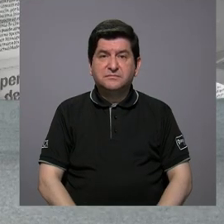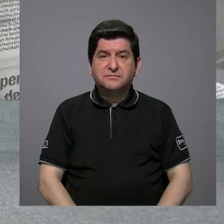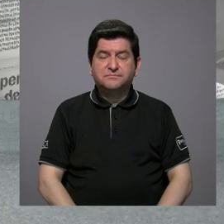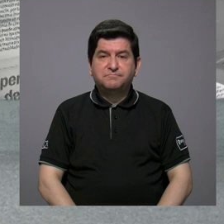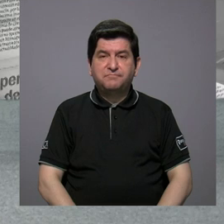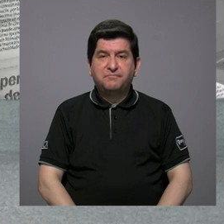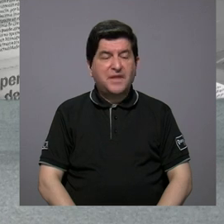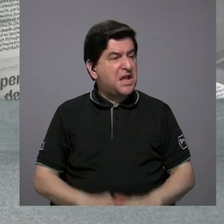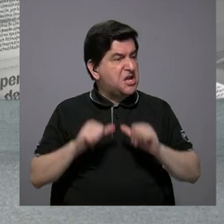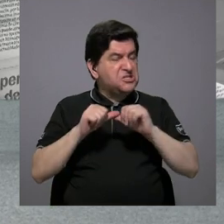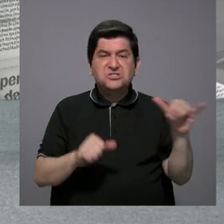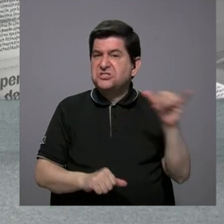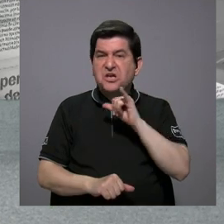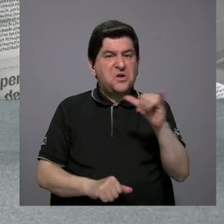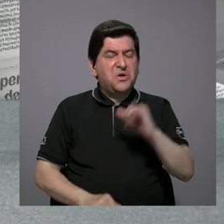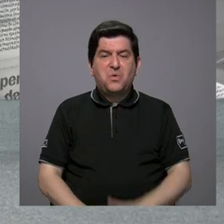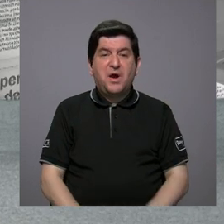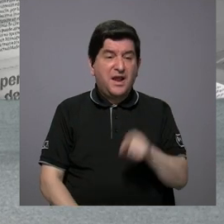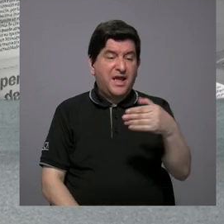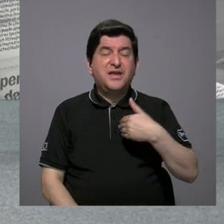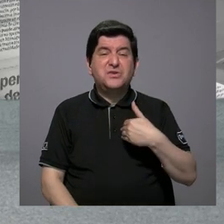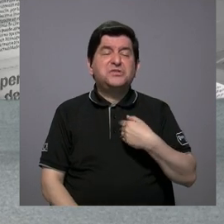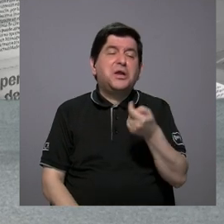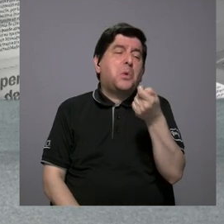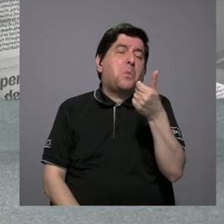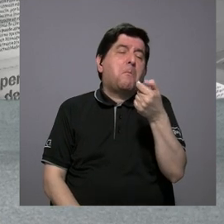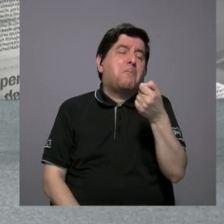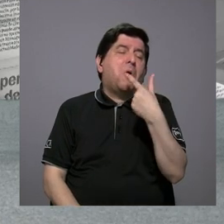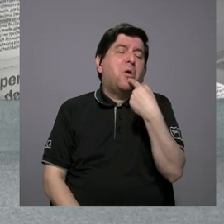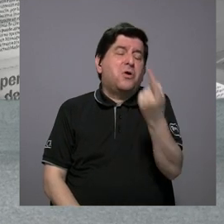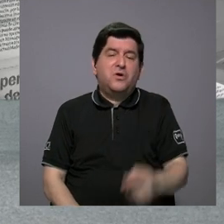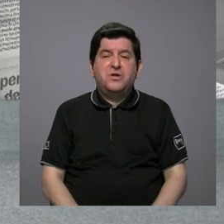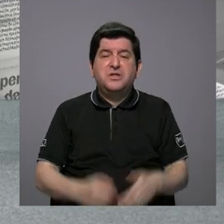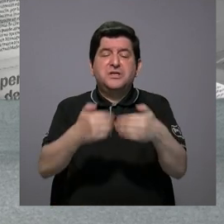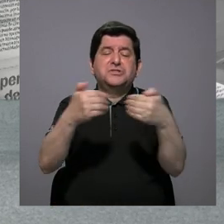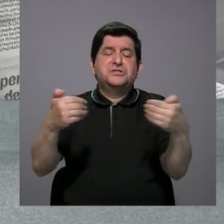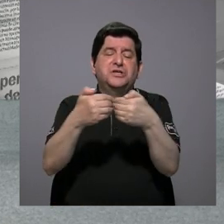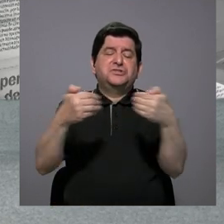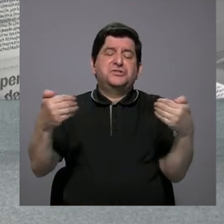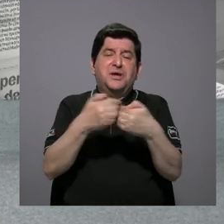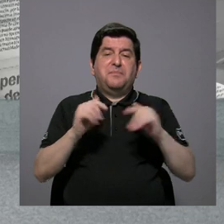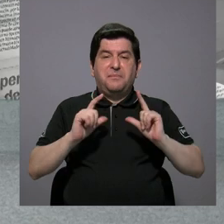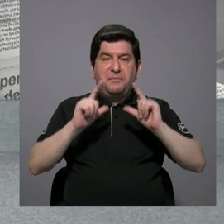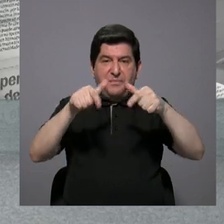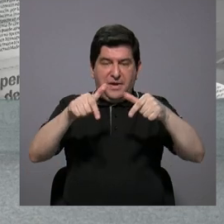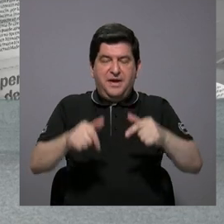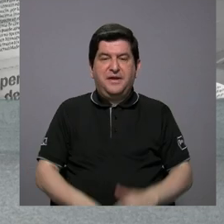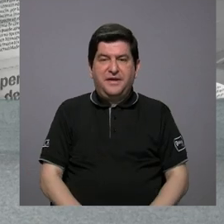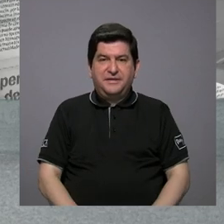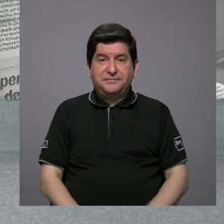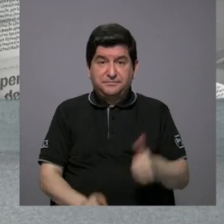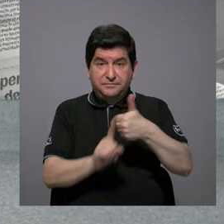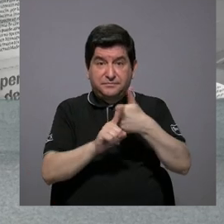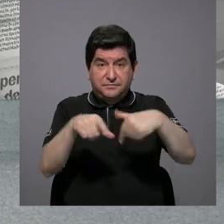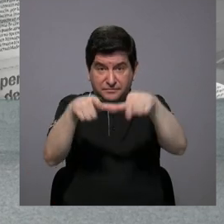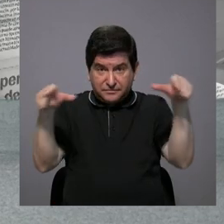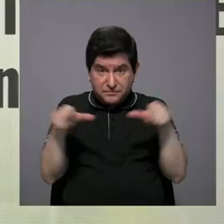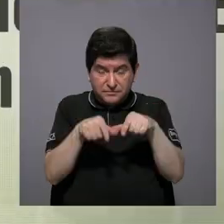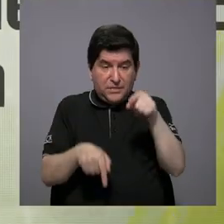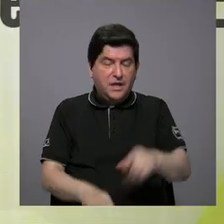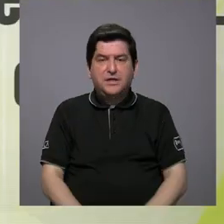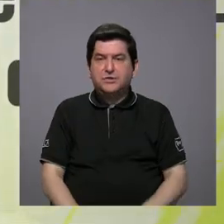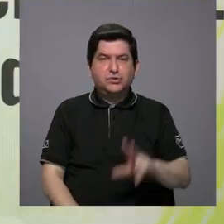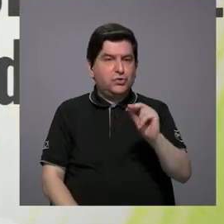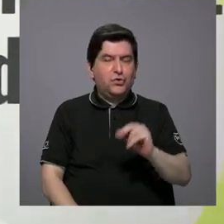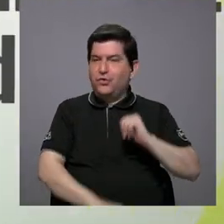Es más de lo mismo. Ellos tienen ahí una pizquita que dice que separan los desechos ahí en el mismo relleno, lo cual eso no lo